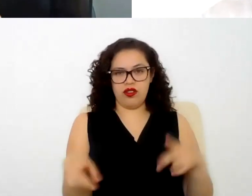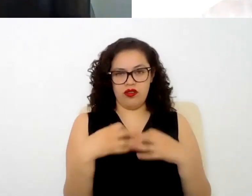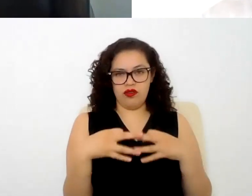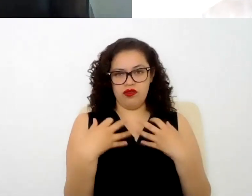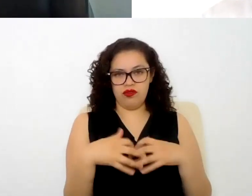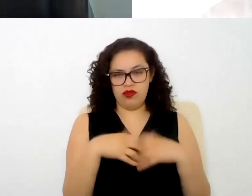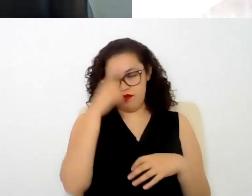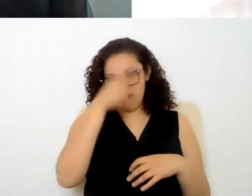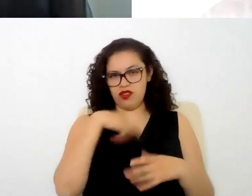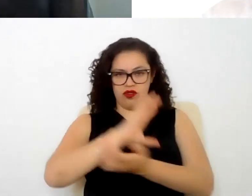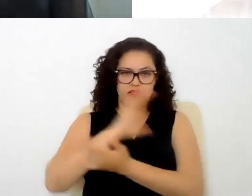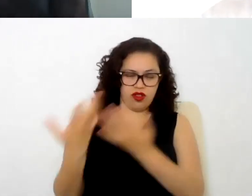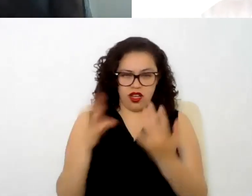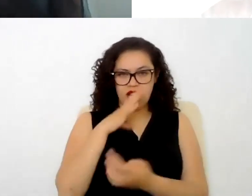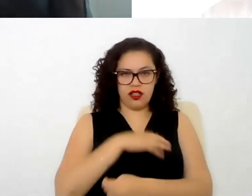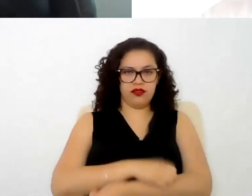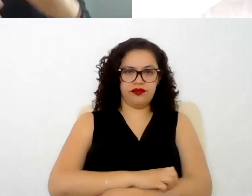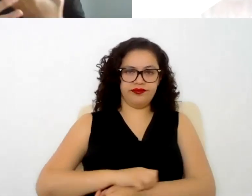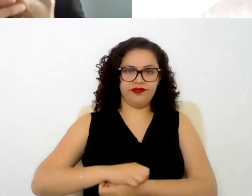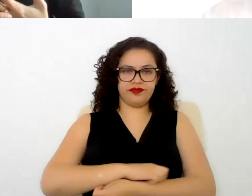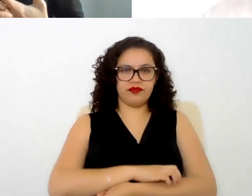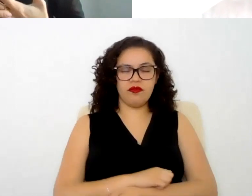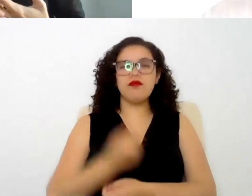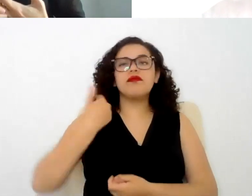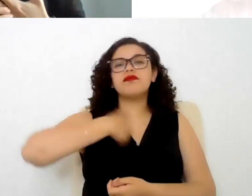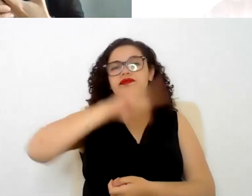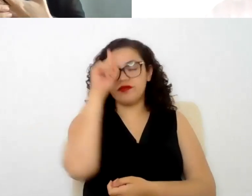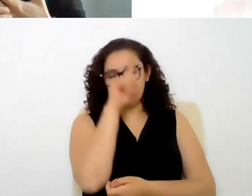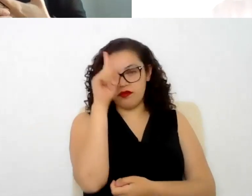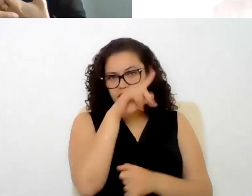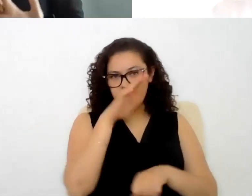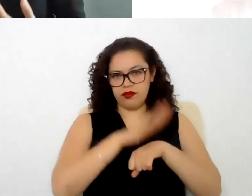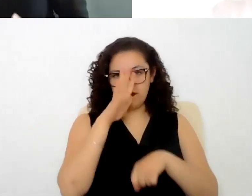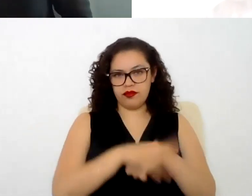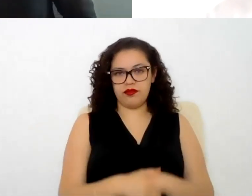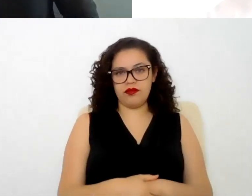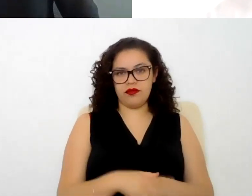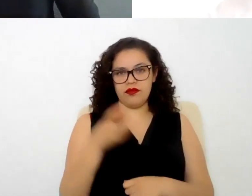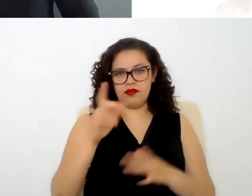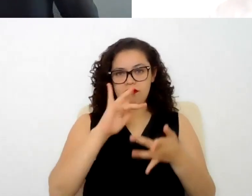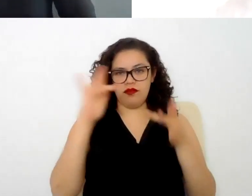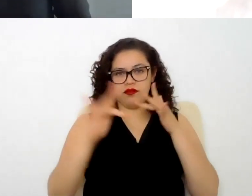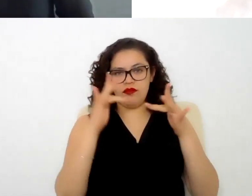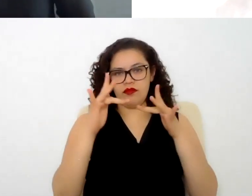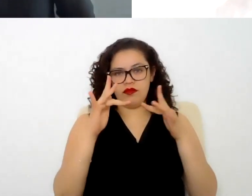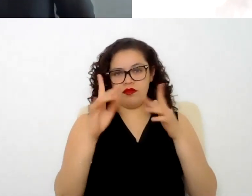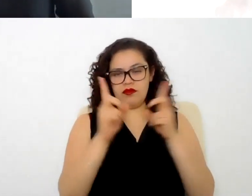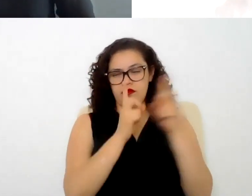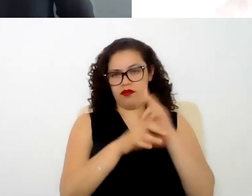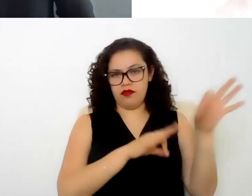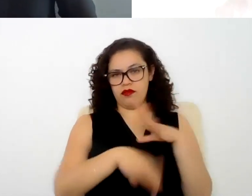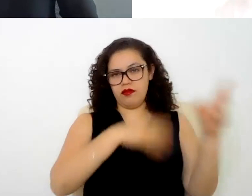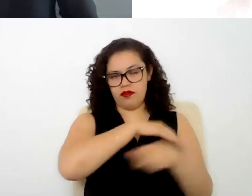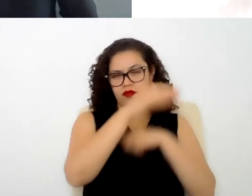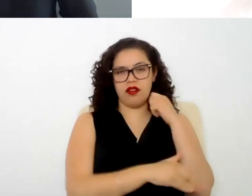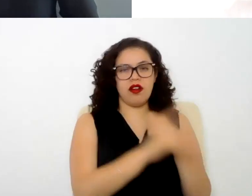estoy contratando entonces lo más recomendable es que esa relación laboral termine cuando